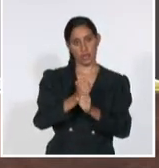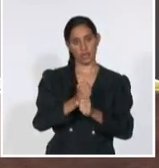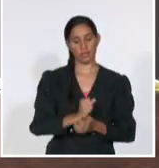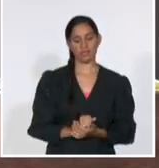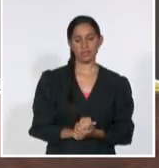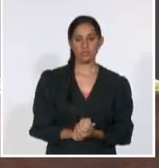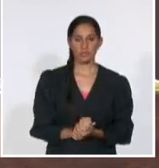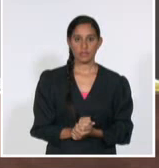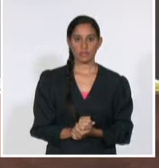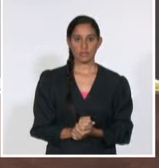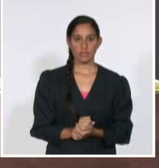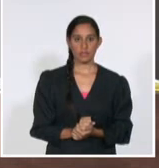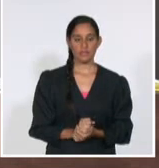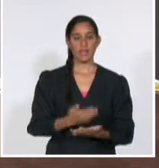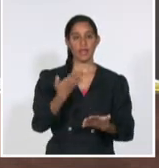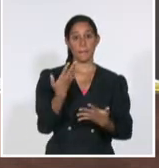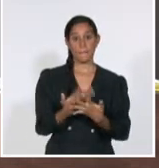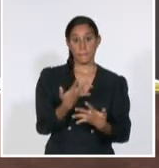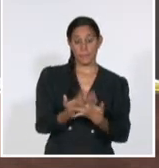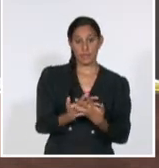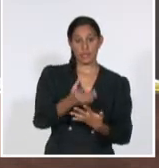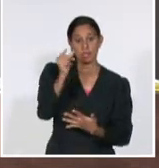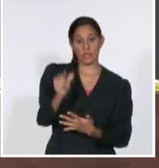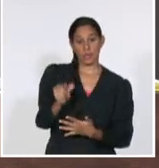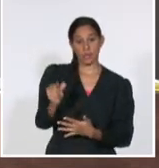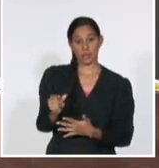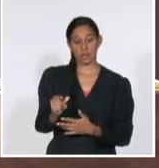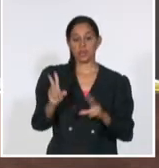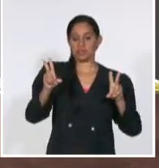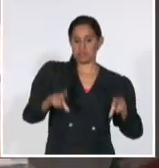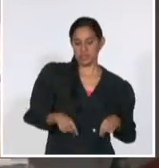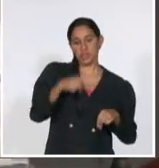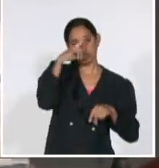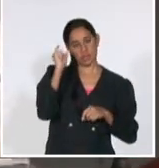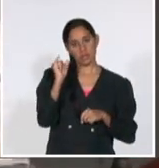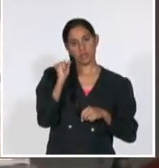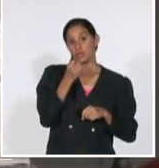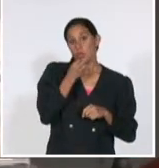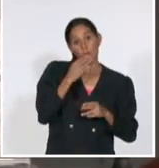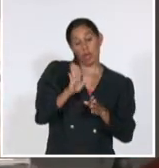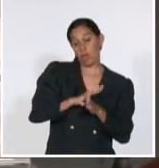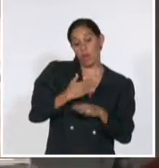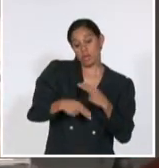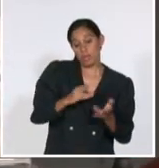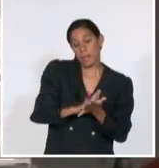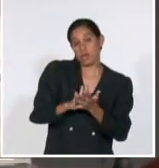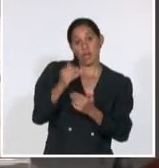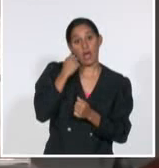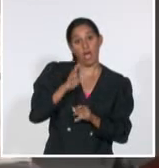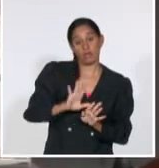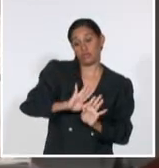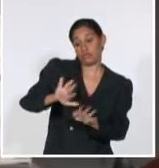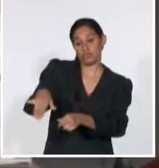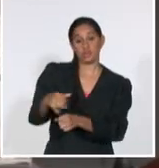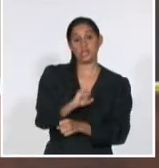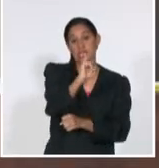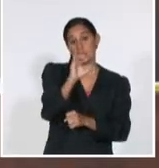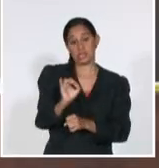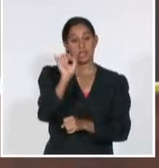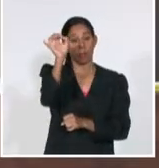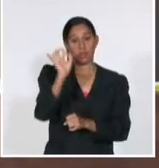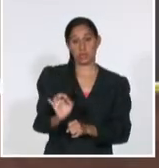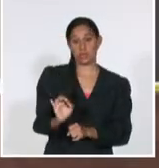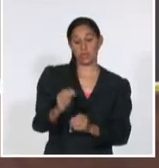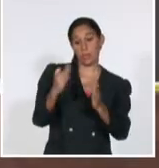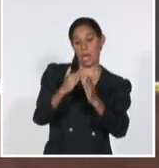Y hay empresarios que asumen eso y dicen, no, yo no puedo hacer más nada por esto y manda a la gente el 60% para la casa.